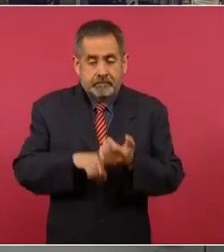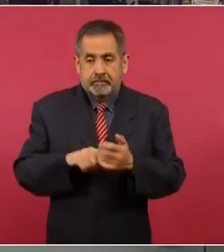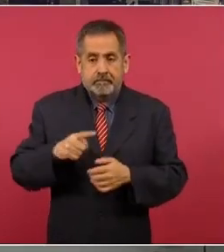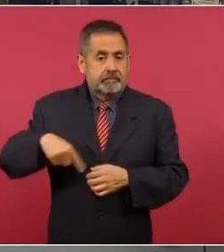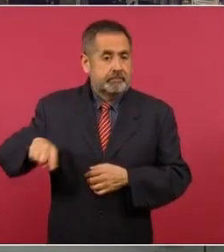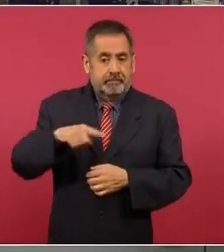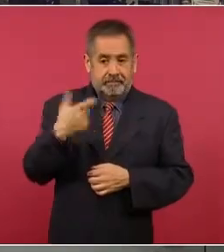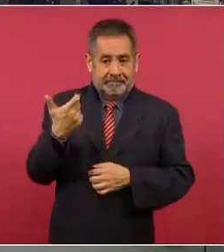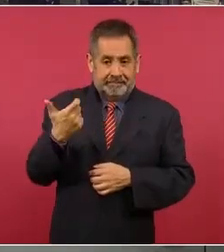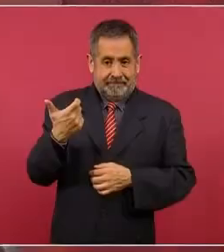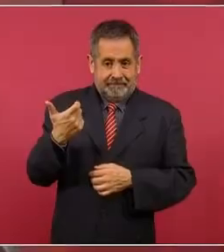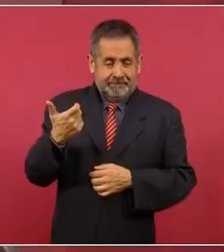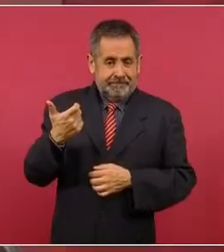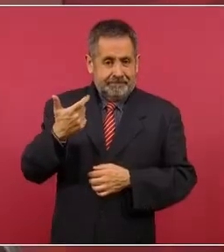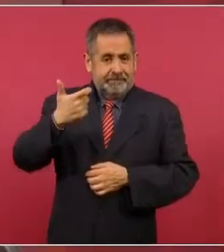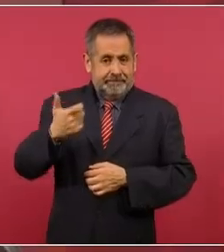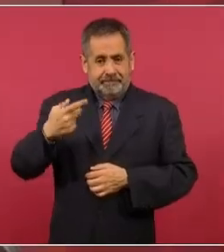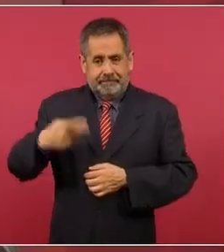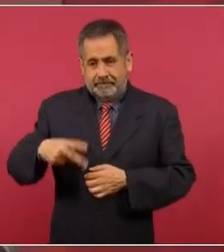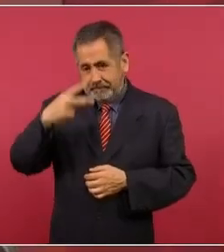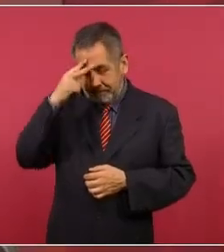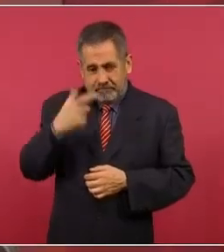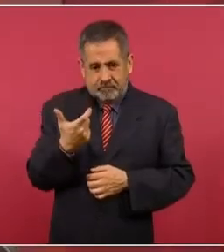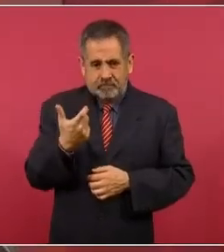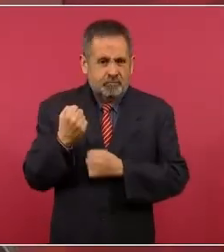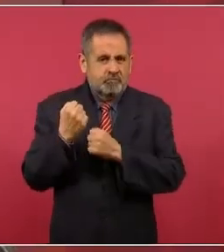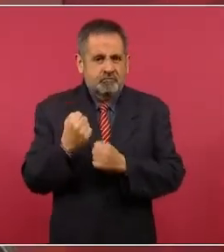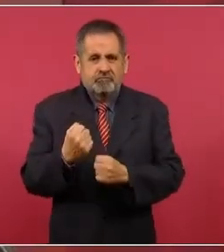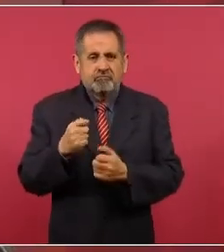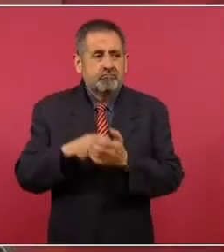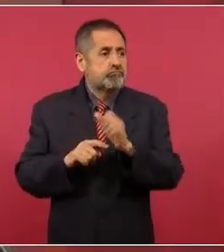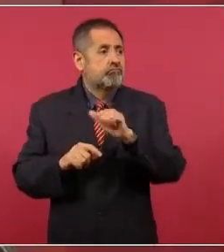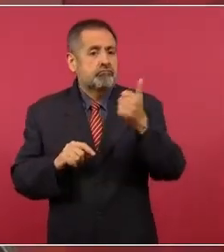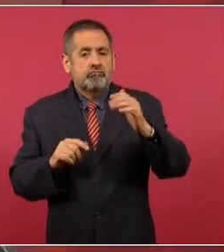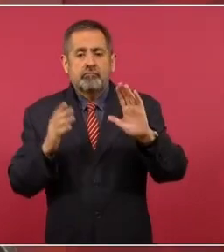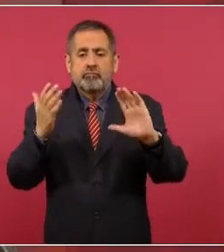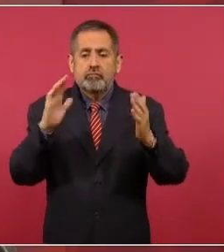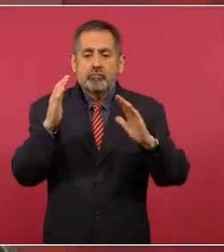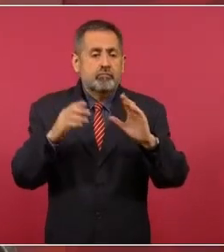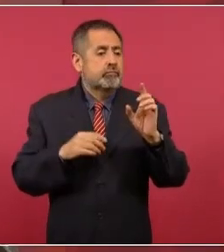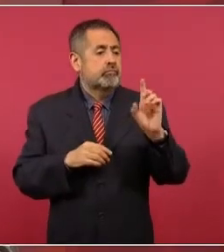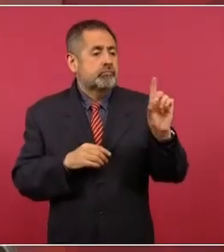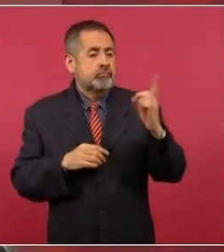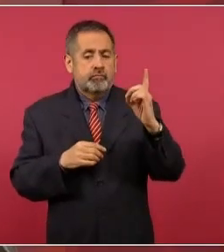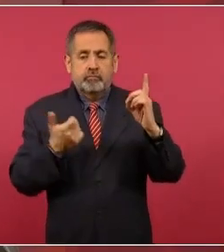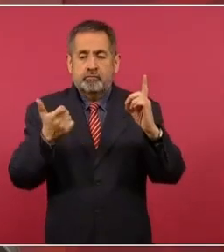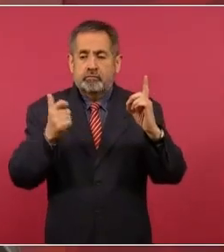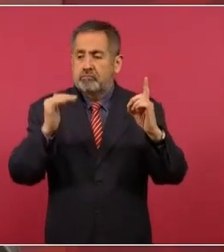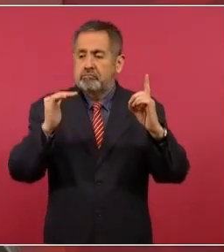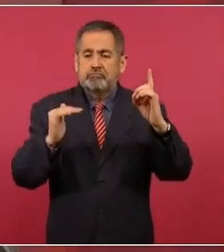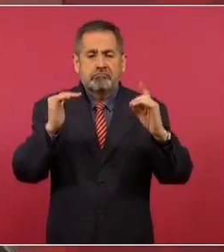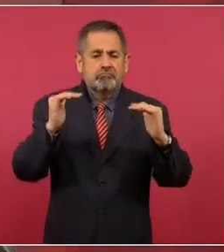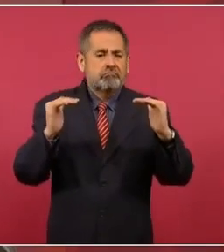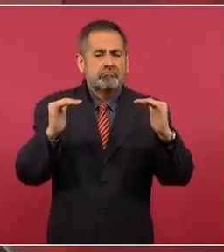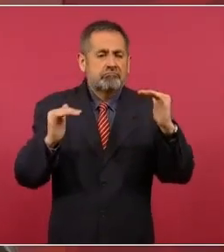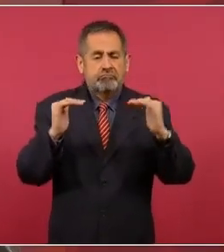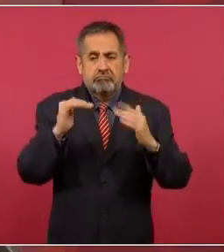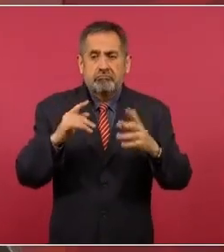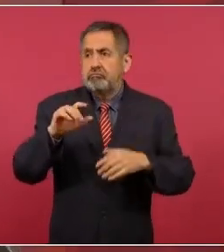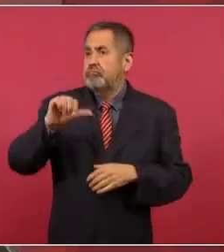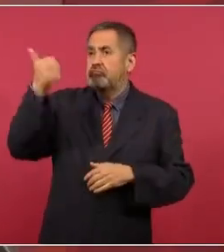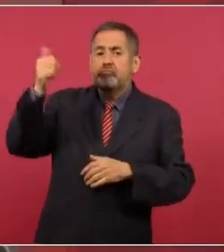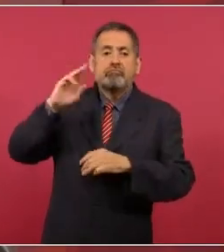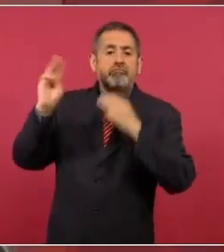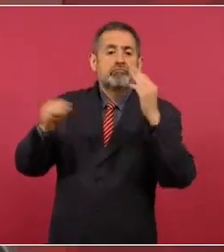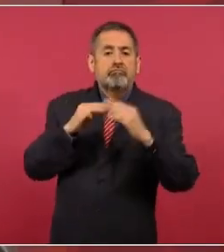es la moneda más fuerte con relación al dólar en el mundo.